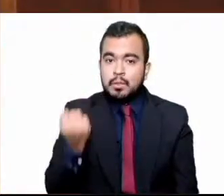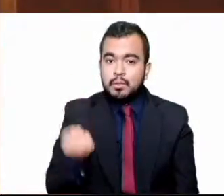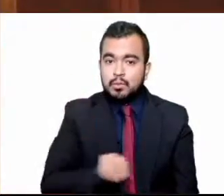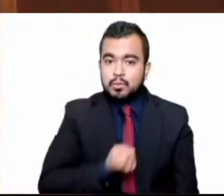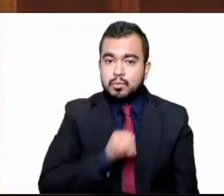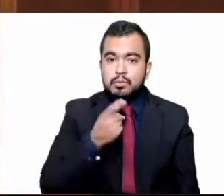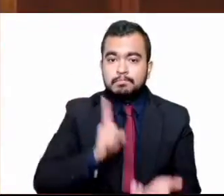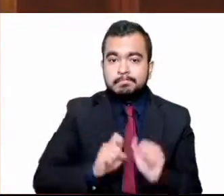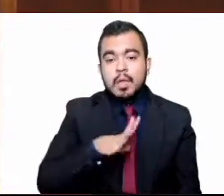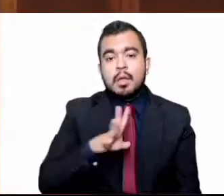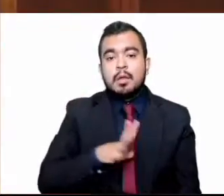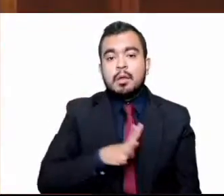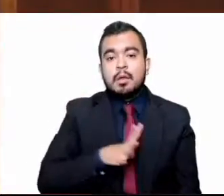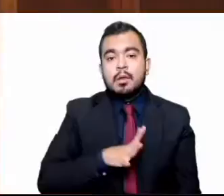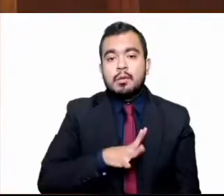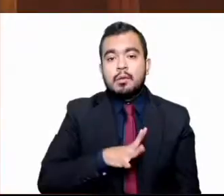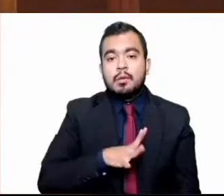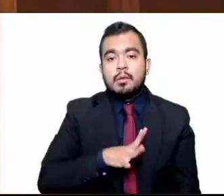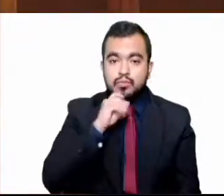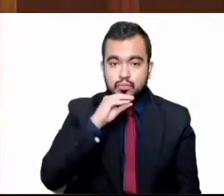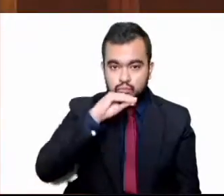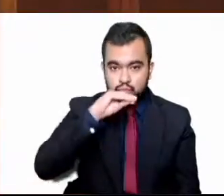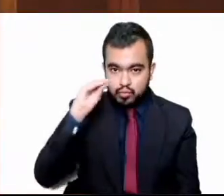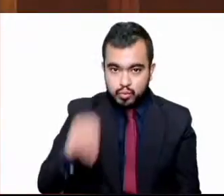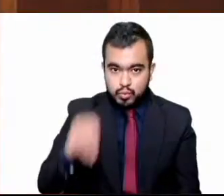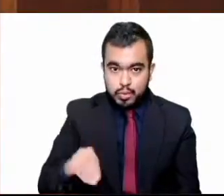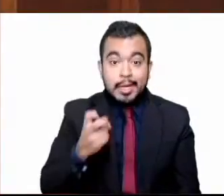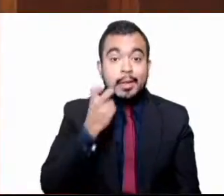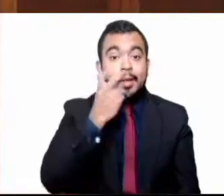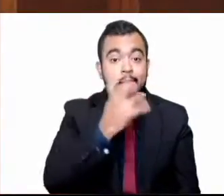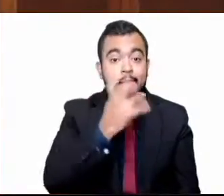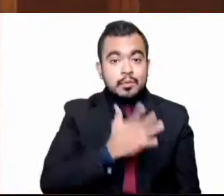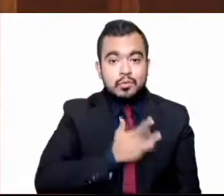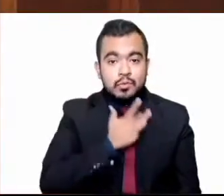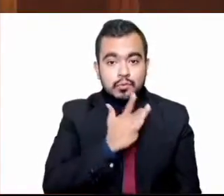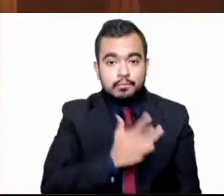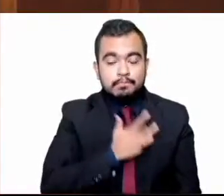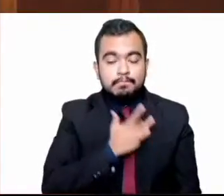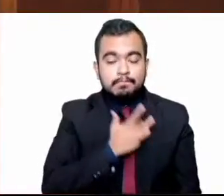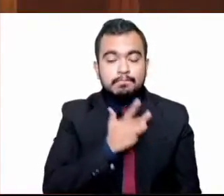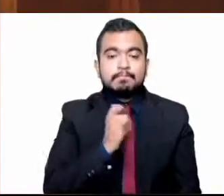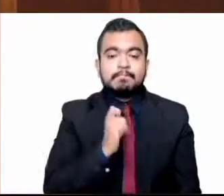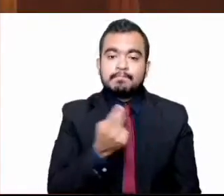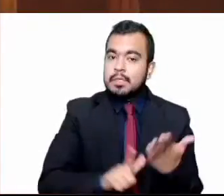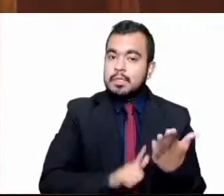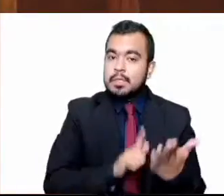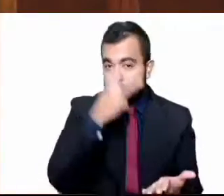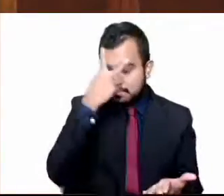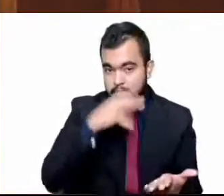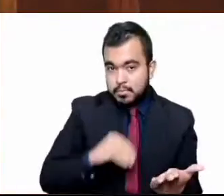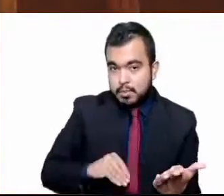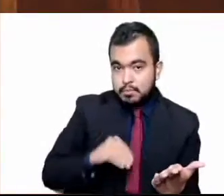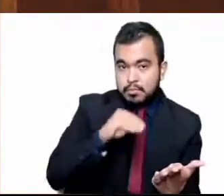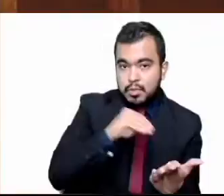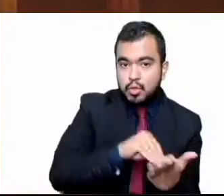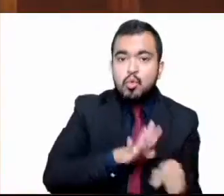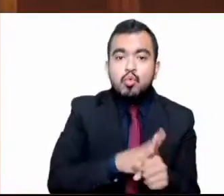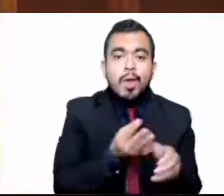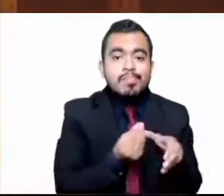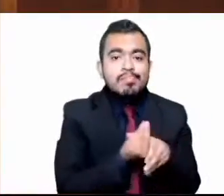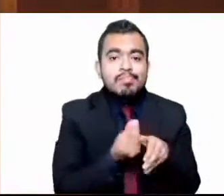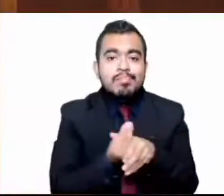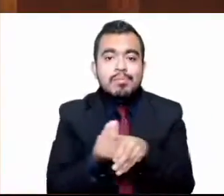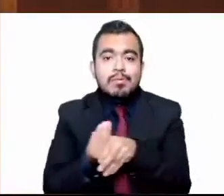sentido, surge la necesidad de incorporar dentro de la legislación mexicana la tipificación de diversos